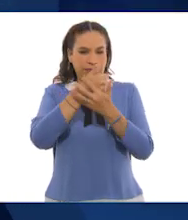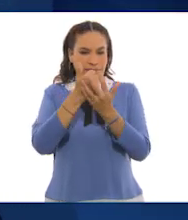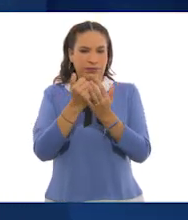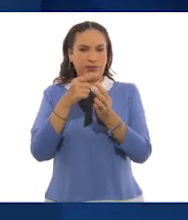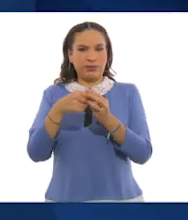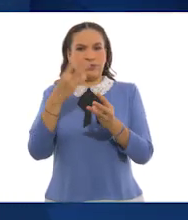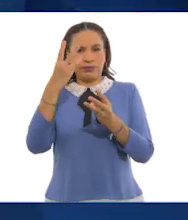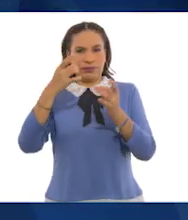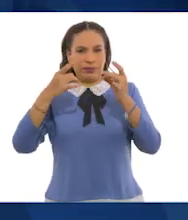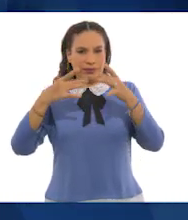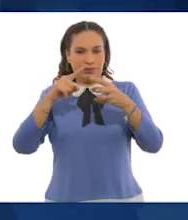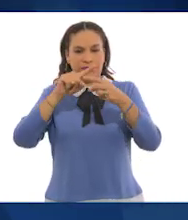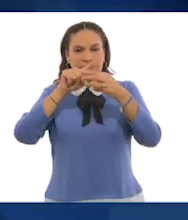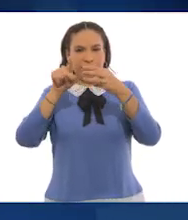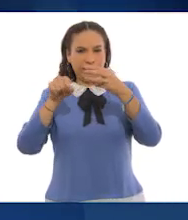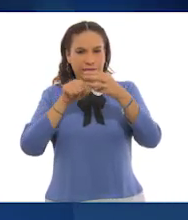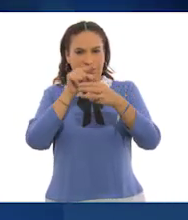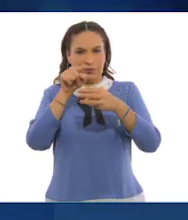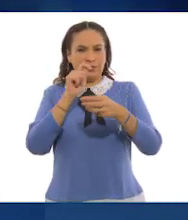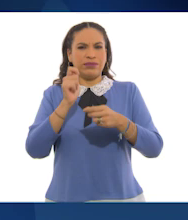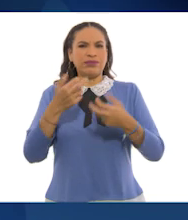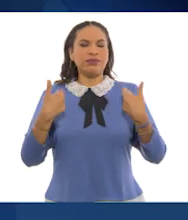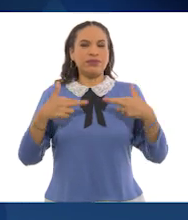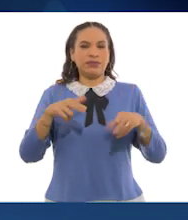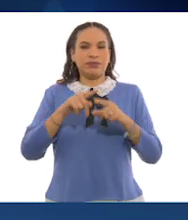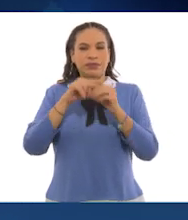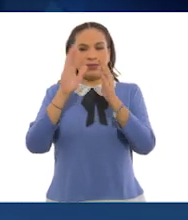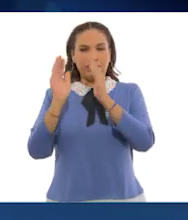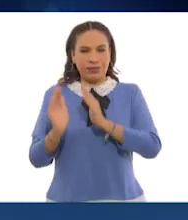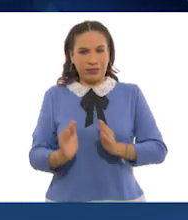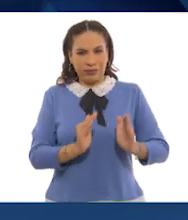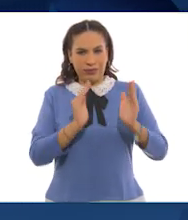las tres flechas del símbolo representa un proceso.